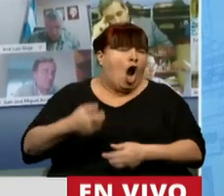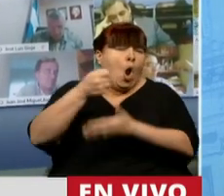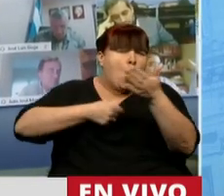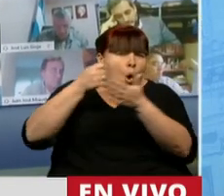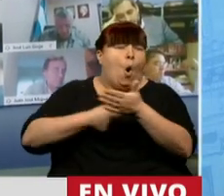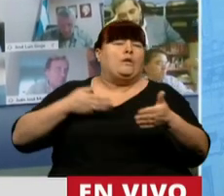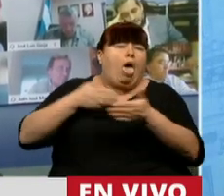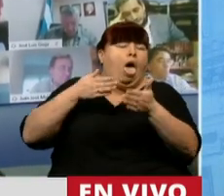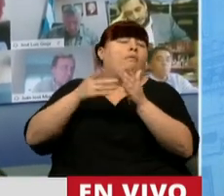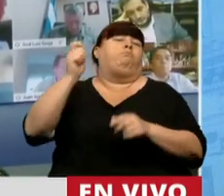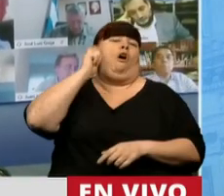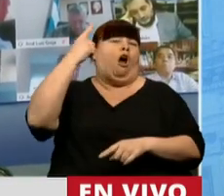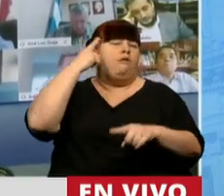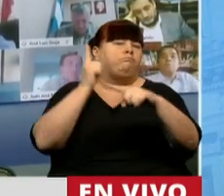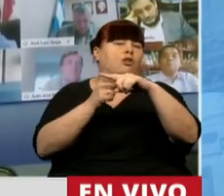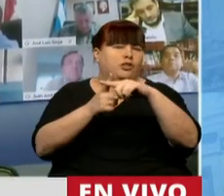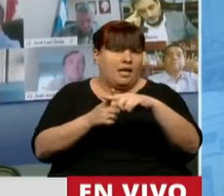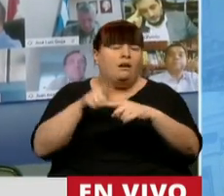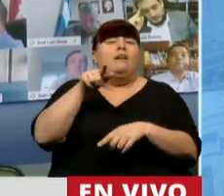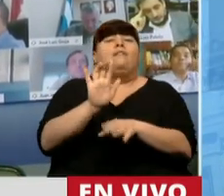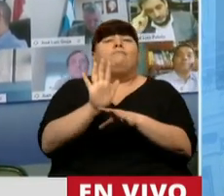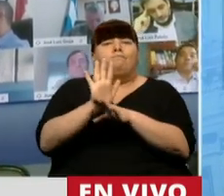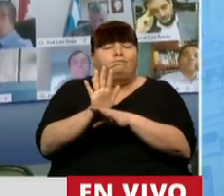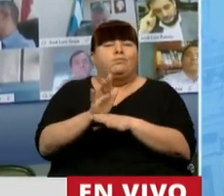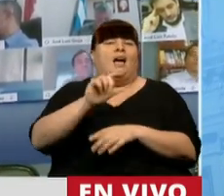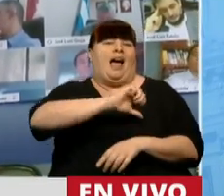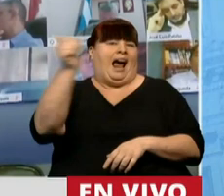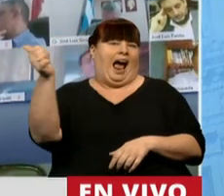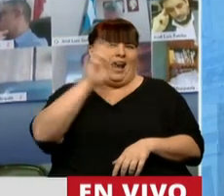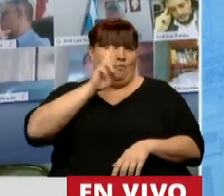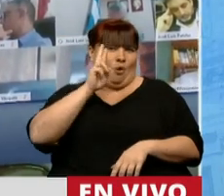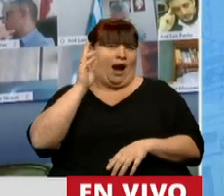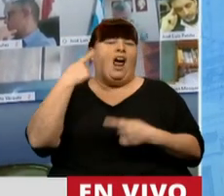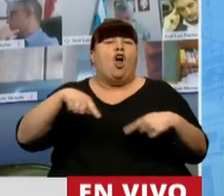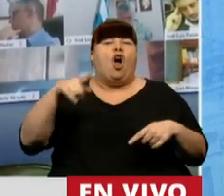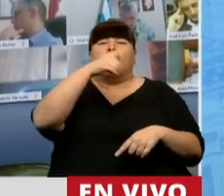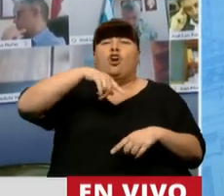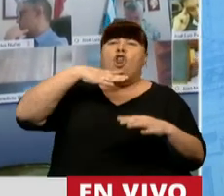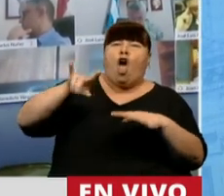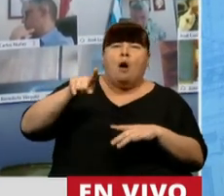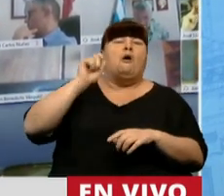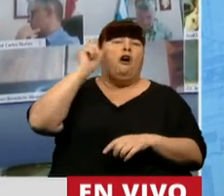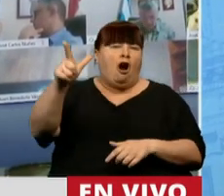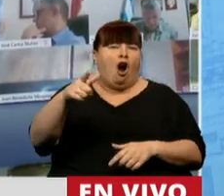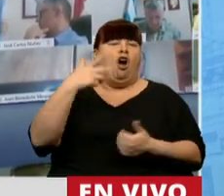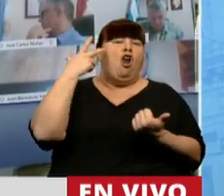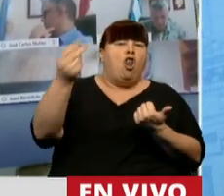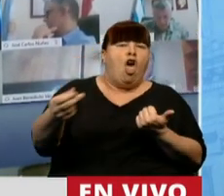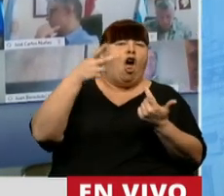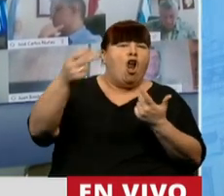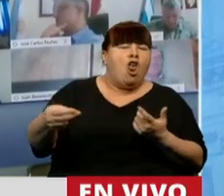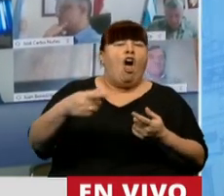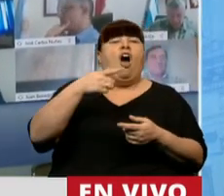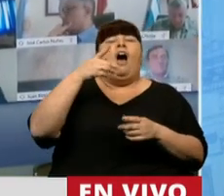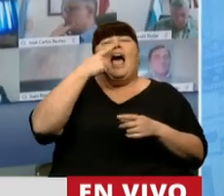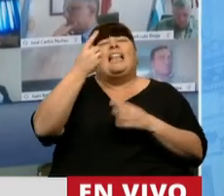tropiezo y esperanza. Esto se traduce en la victoria de la mujer sobre las incomprensiones, sobre las negaciones y